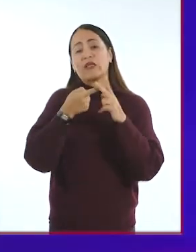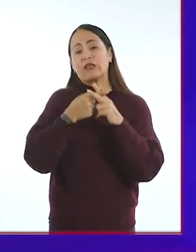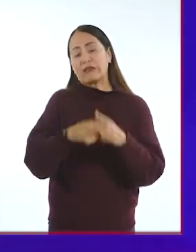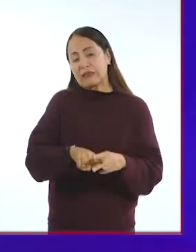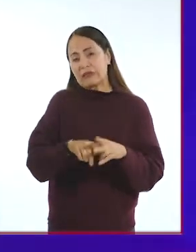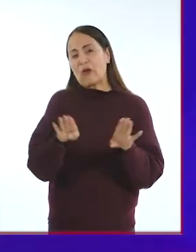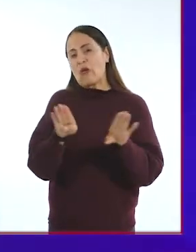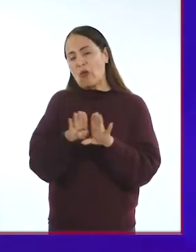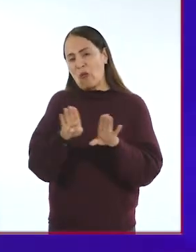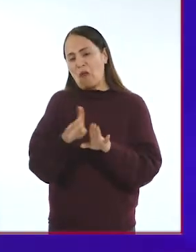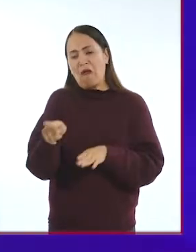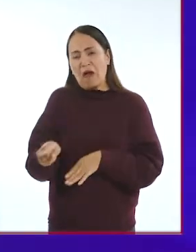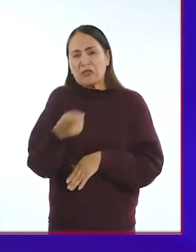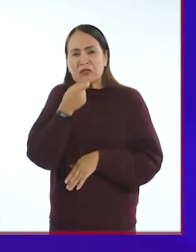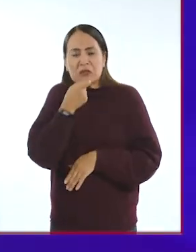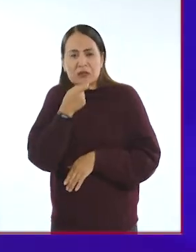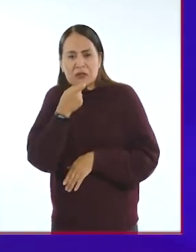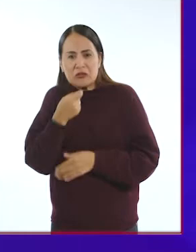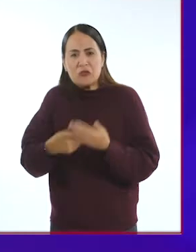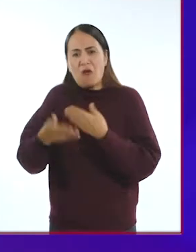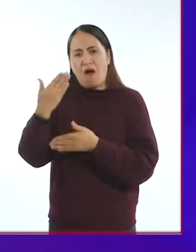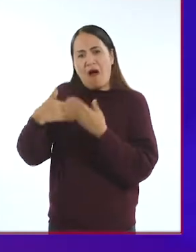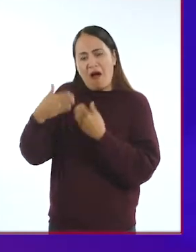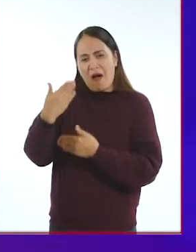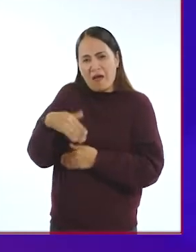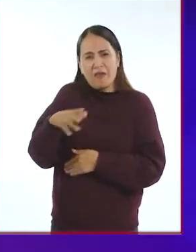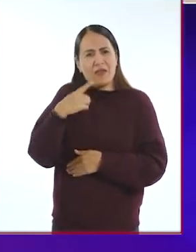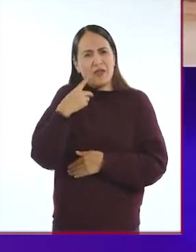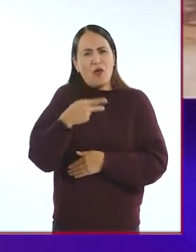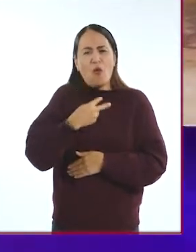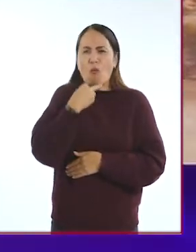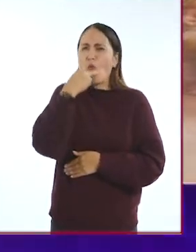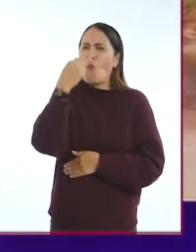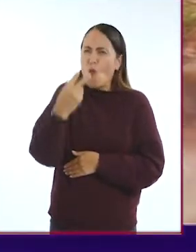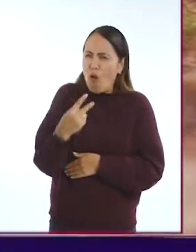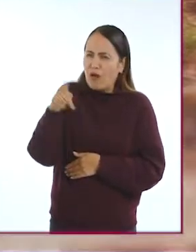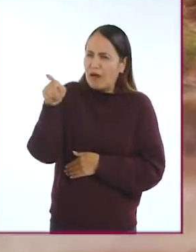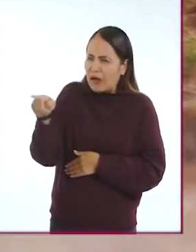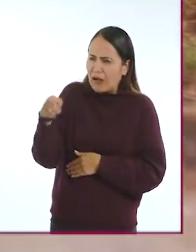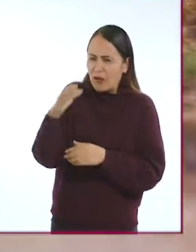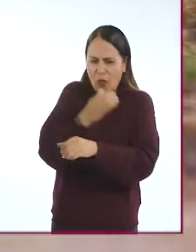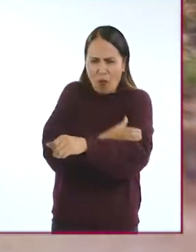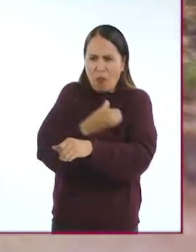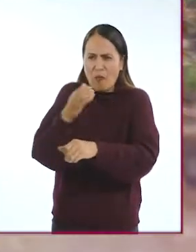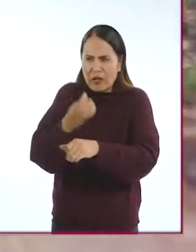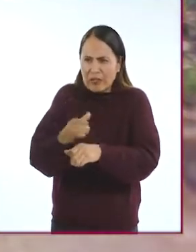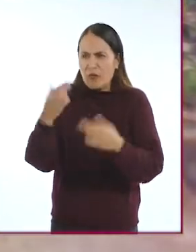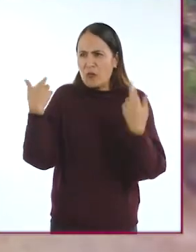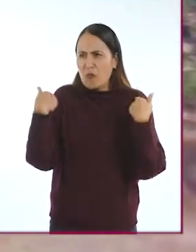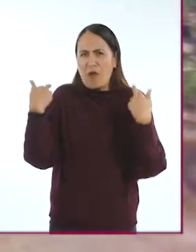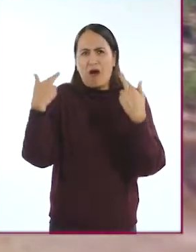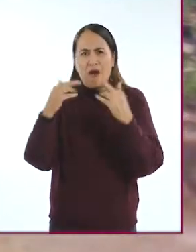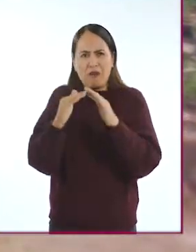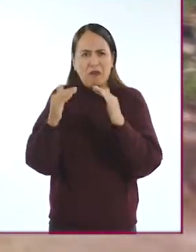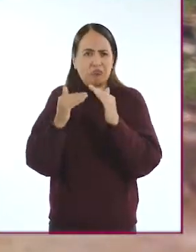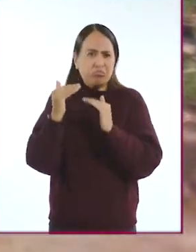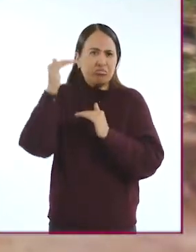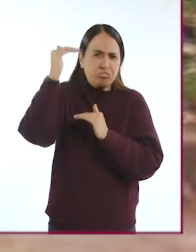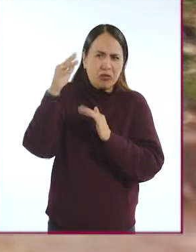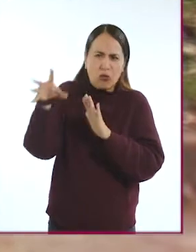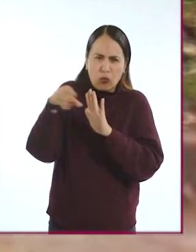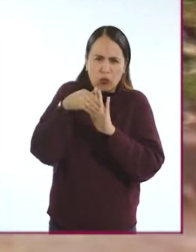como un juego cuando el pequeño Eduardo gustaba de imitar las voces y ademanes de sus compañeros y mayores.